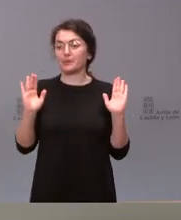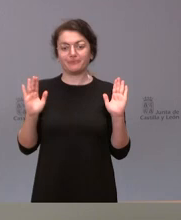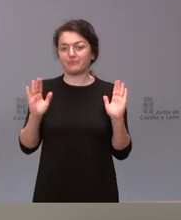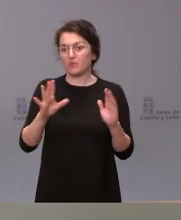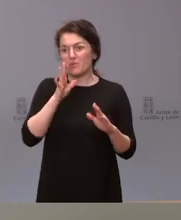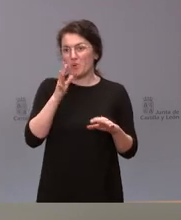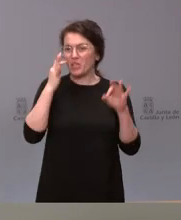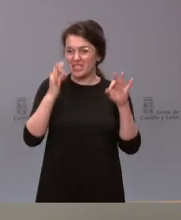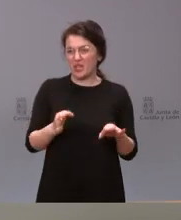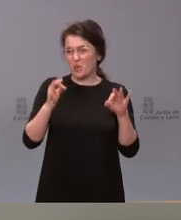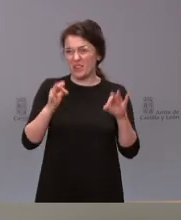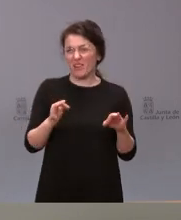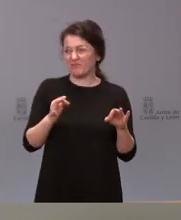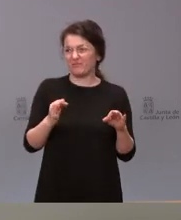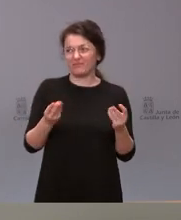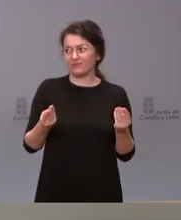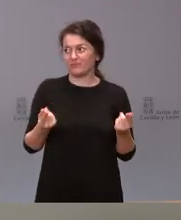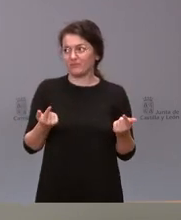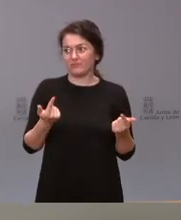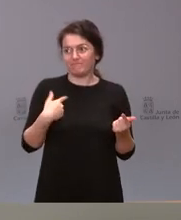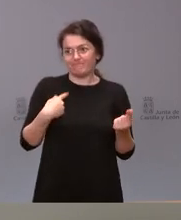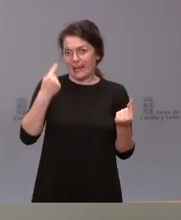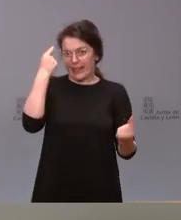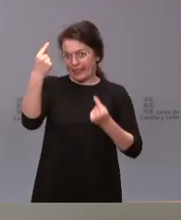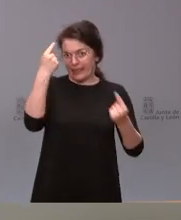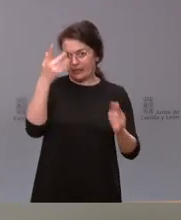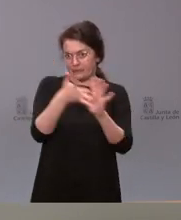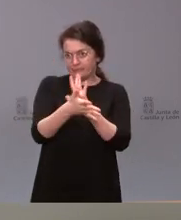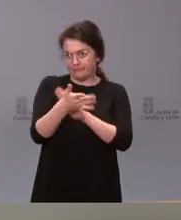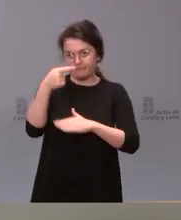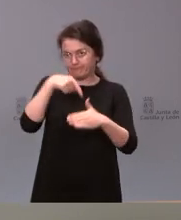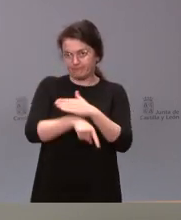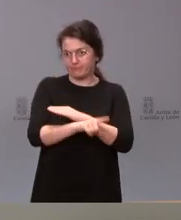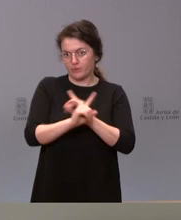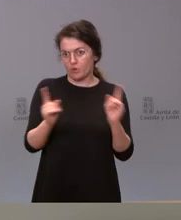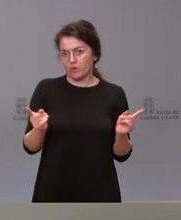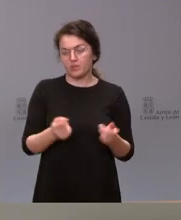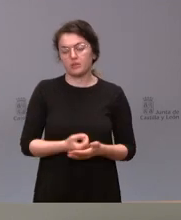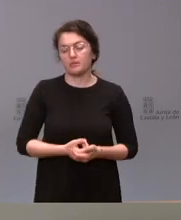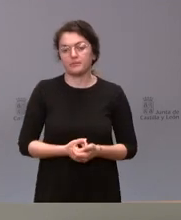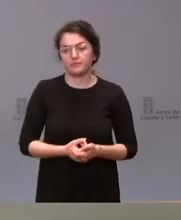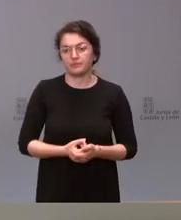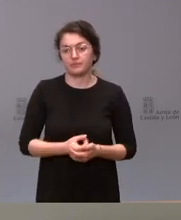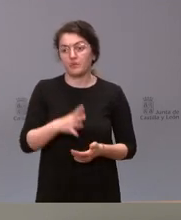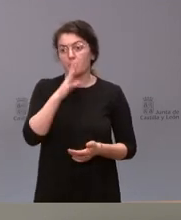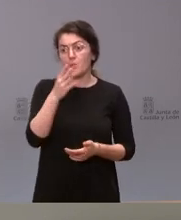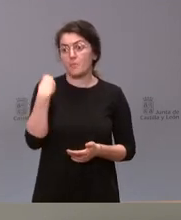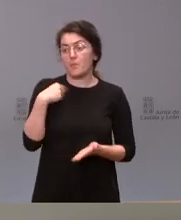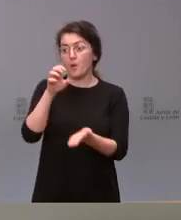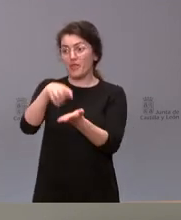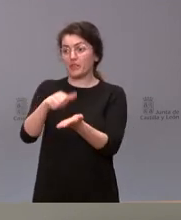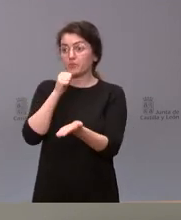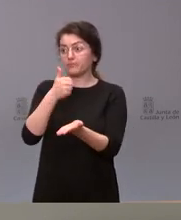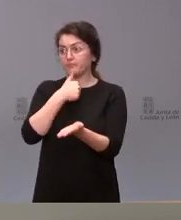no corresponde que yo detalle en qué consiste esta oferta y esta comunicación que nos ha remitido el Centro